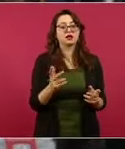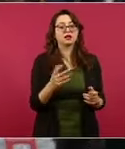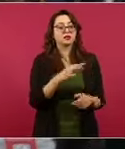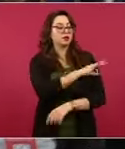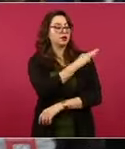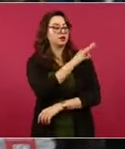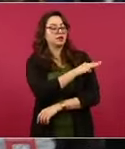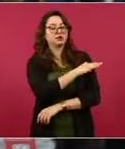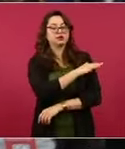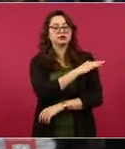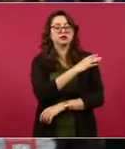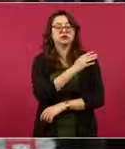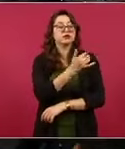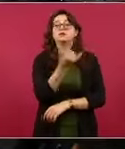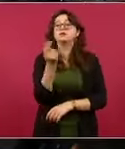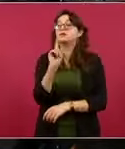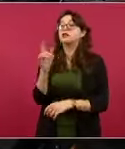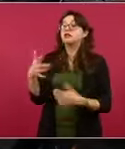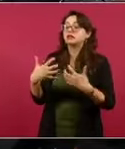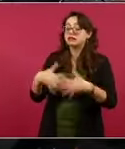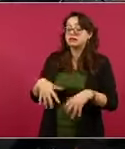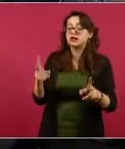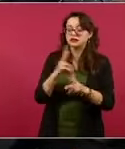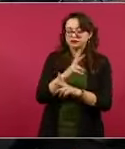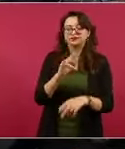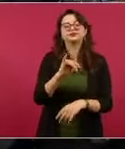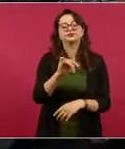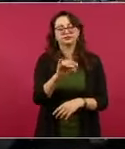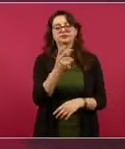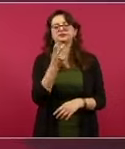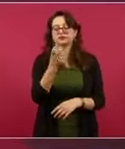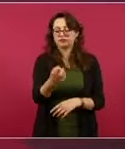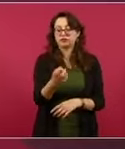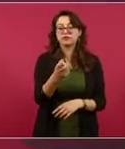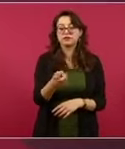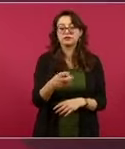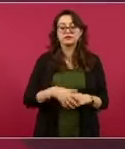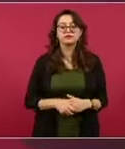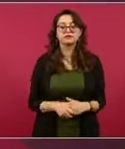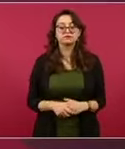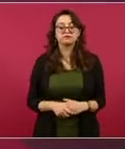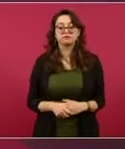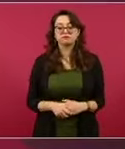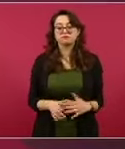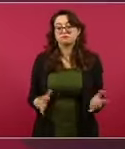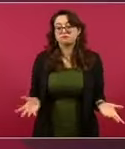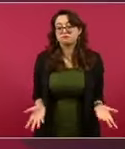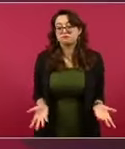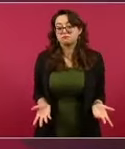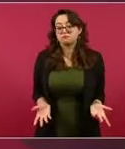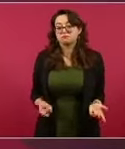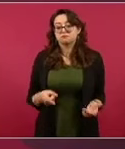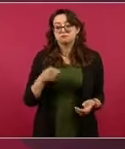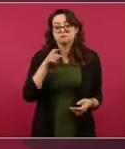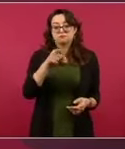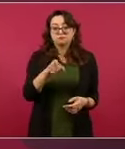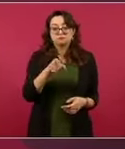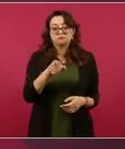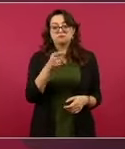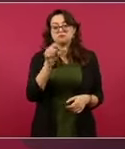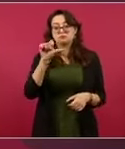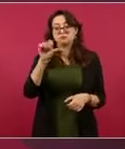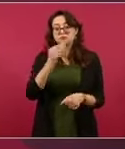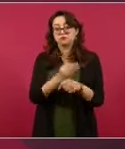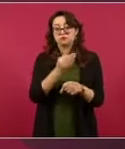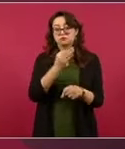ventiladores, bueno, y así, lo que tú estás diciendo exactamente el día de hoy